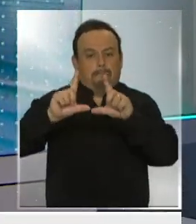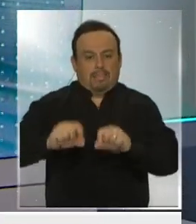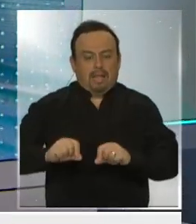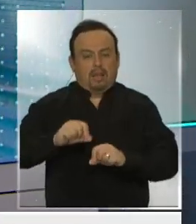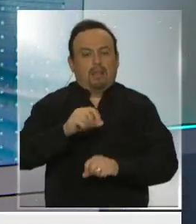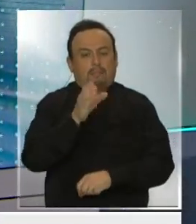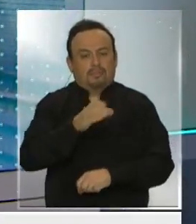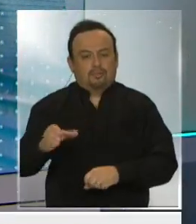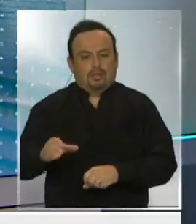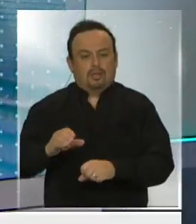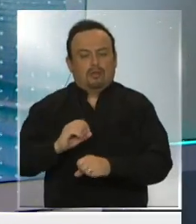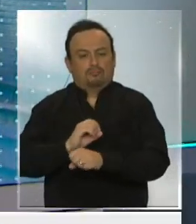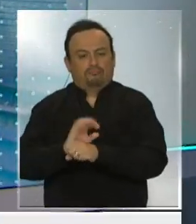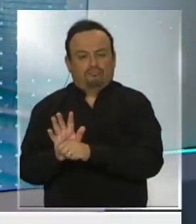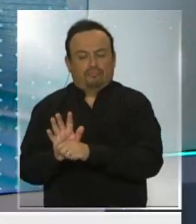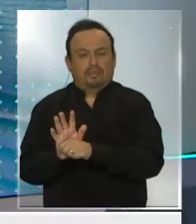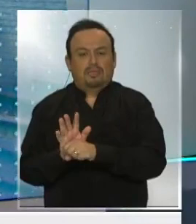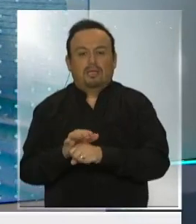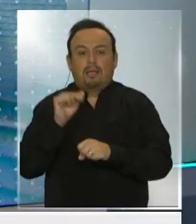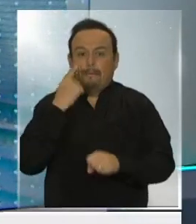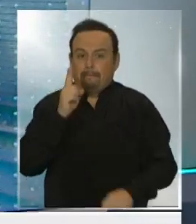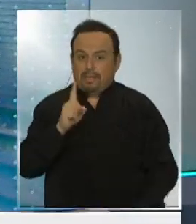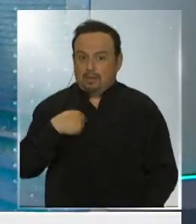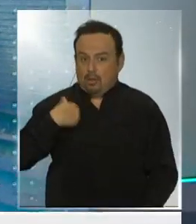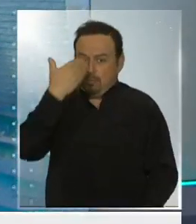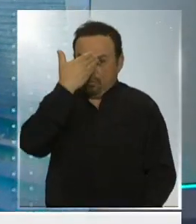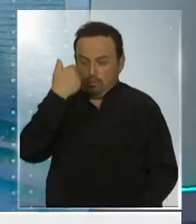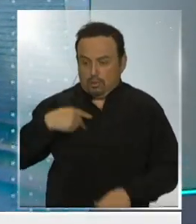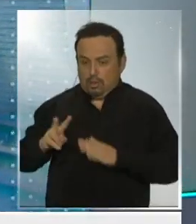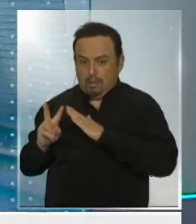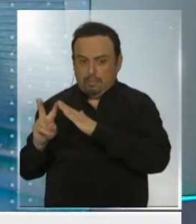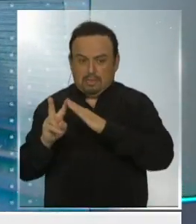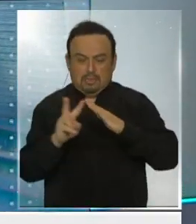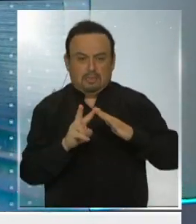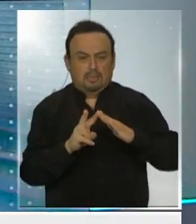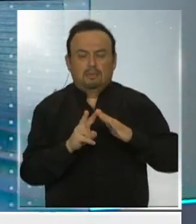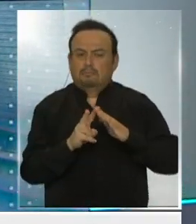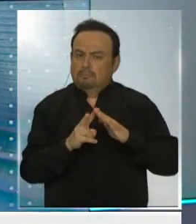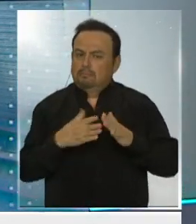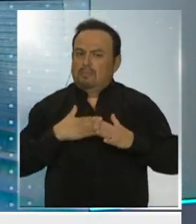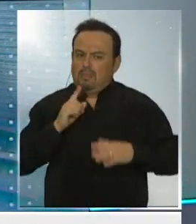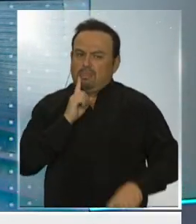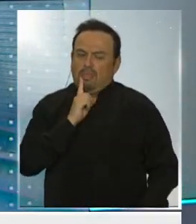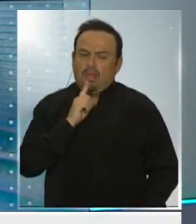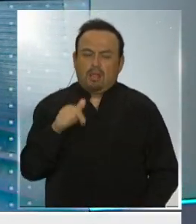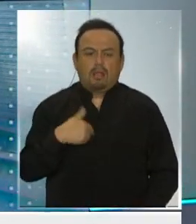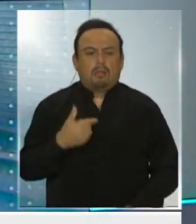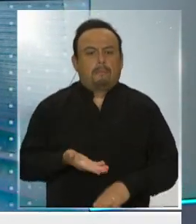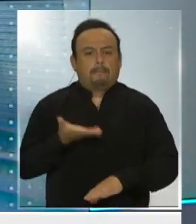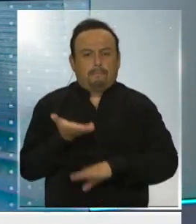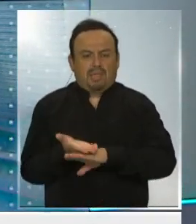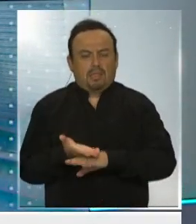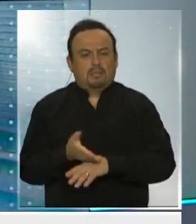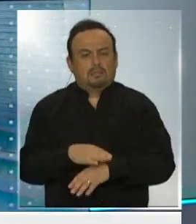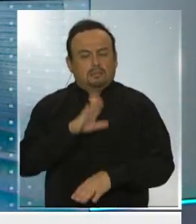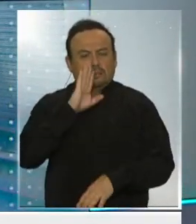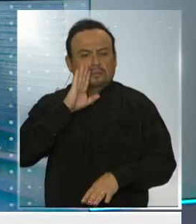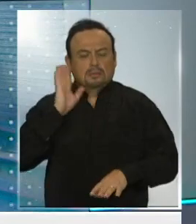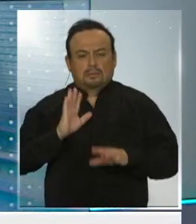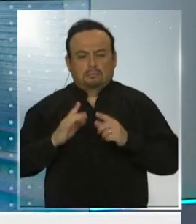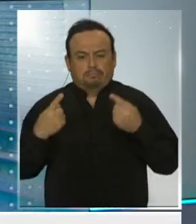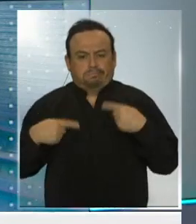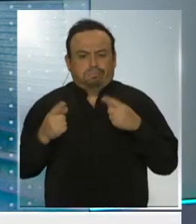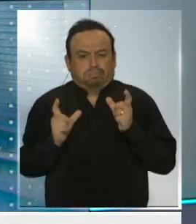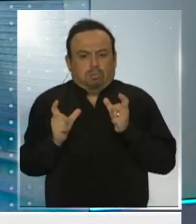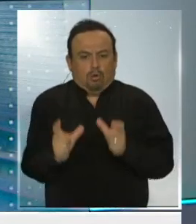con coronavirus. Sin embargo, la preocupación entre los vecinos es latente, quienes piden además medidas sanitarias para impedir entonces